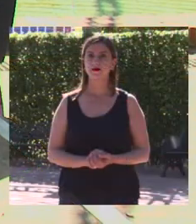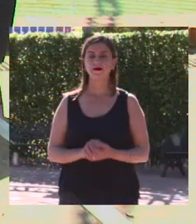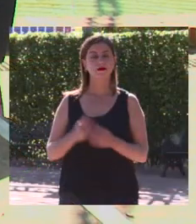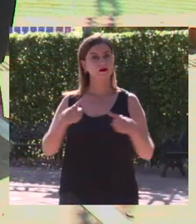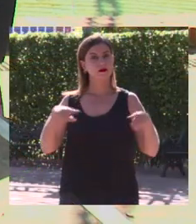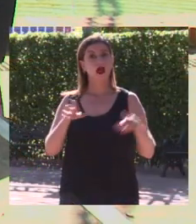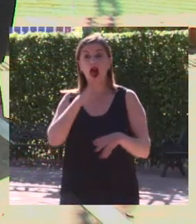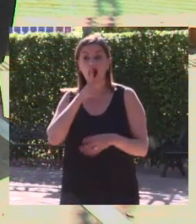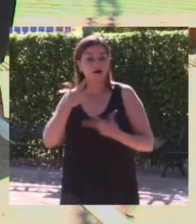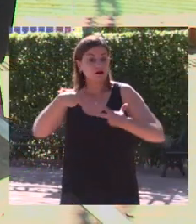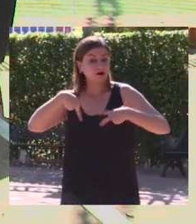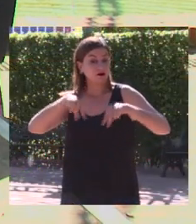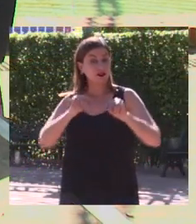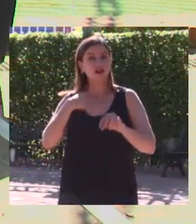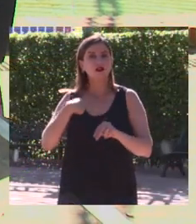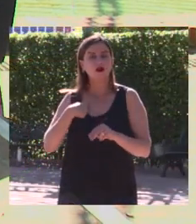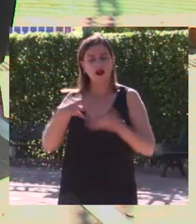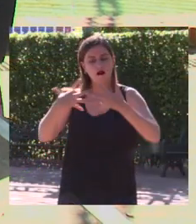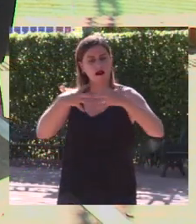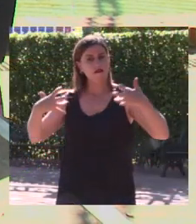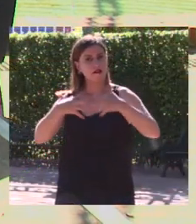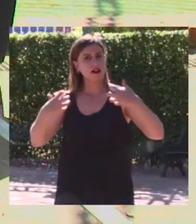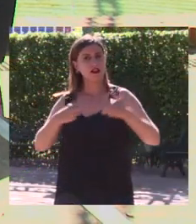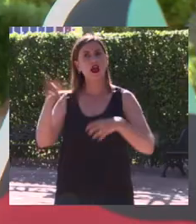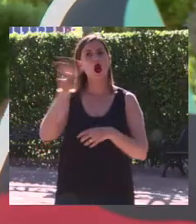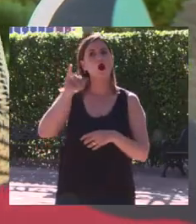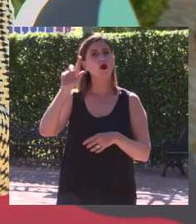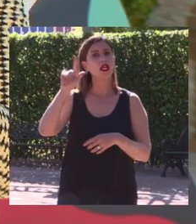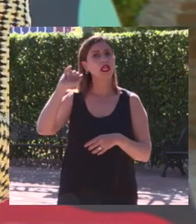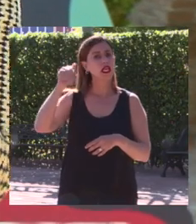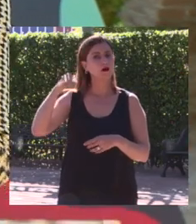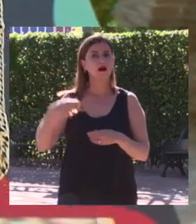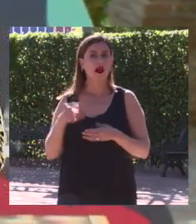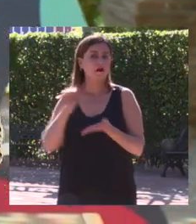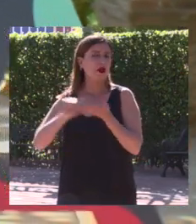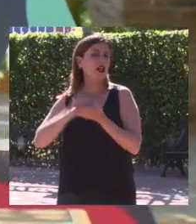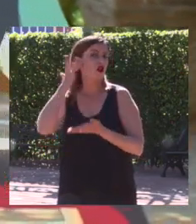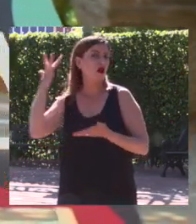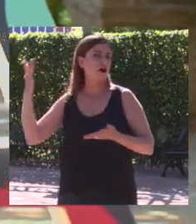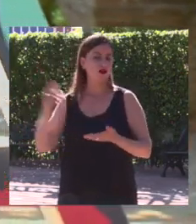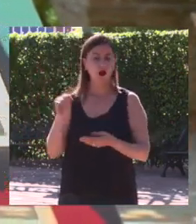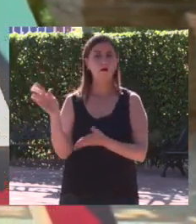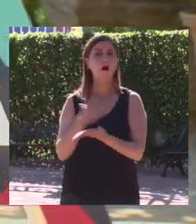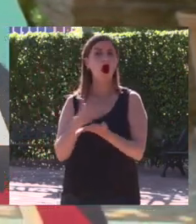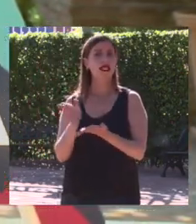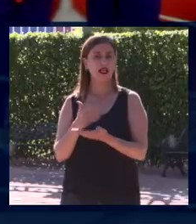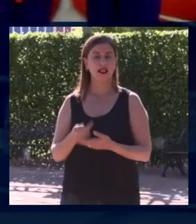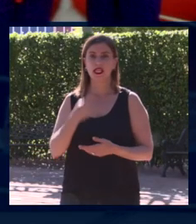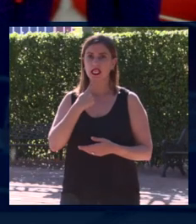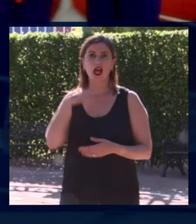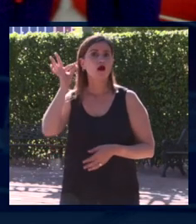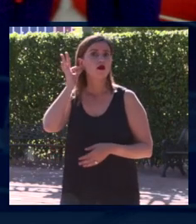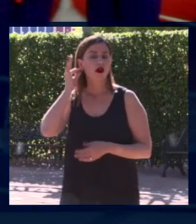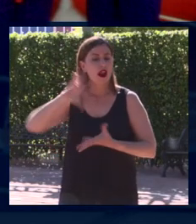pues para acabar os voy a leer una frase de William Golding que es un escritor y un poeta que dice creo que las